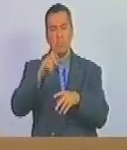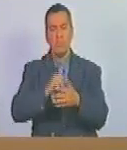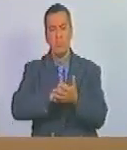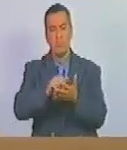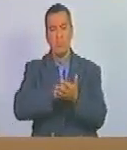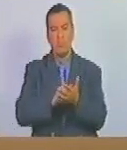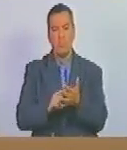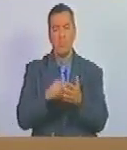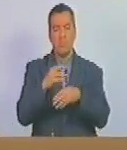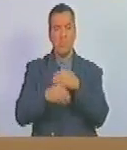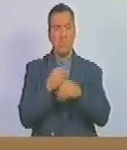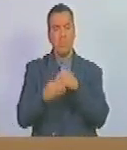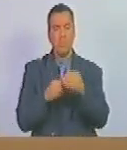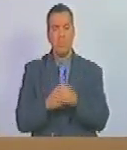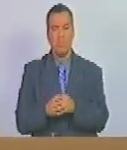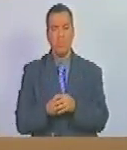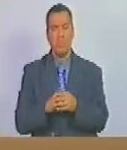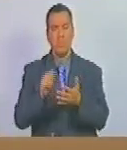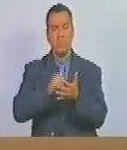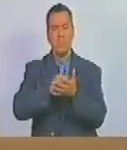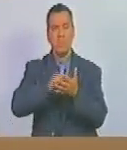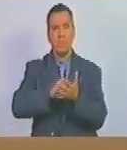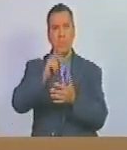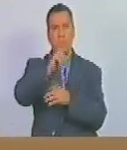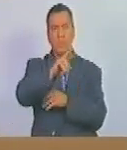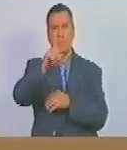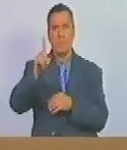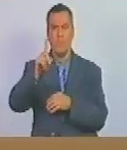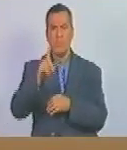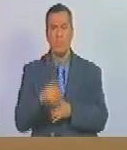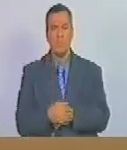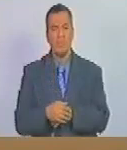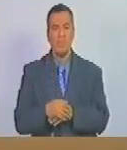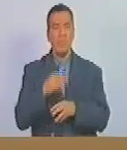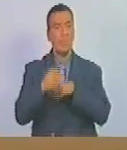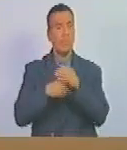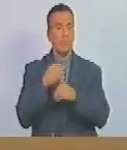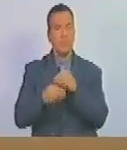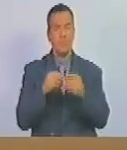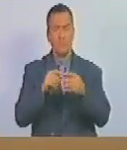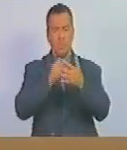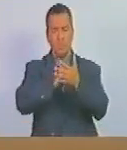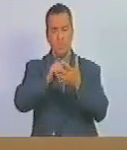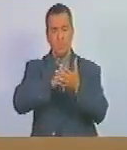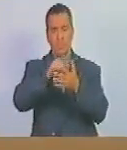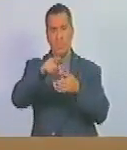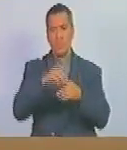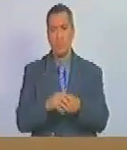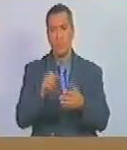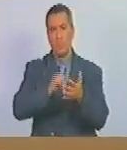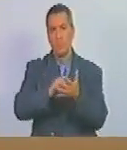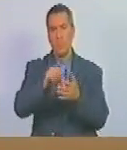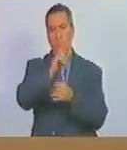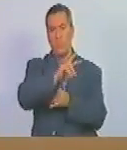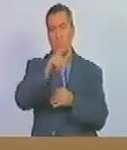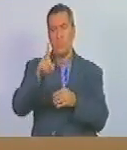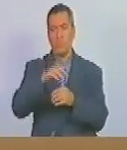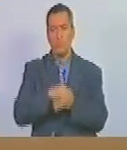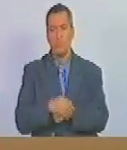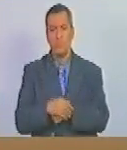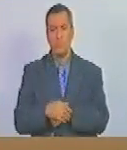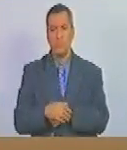artículo que pasa a ser el artículo 21 el cual queda redactado en los siguientes términos artículo 21